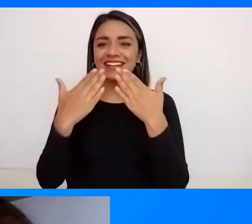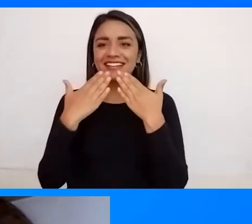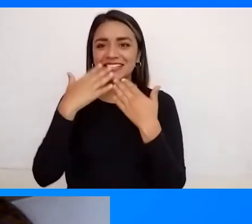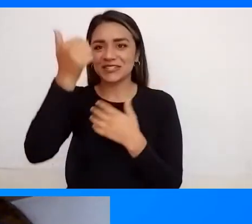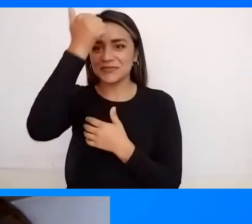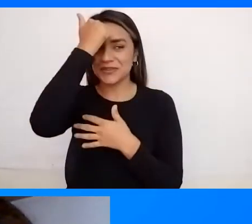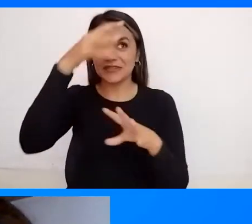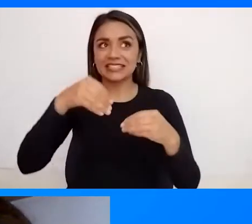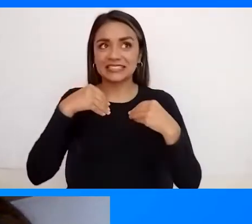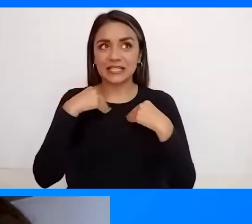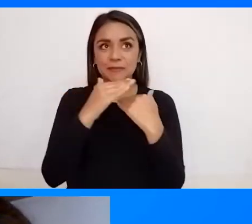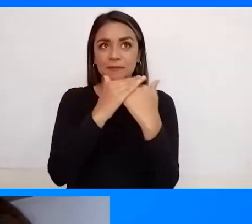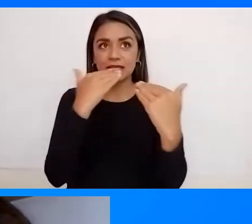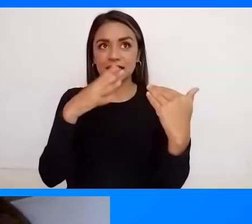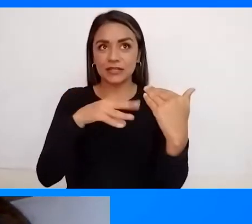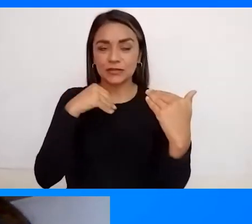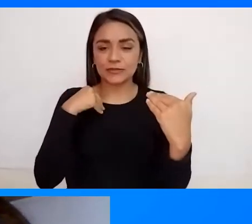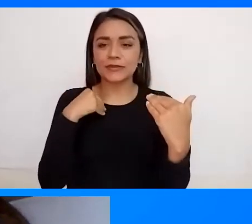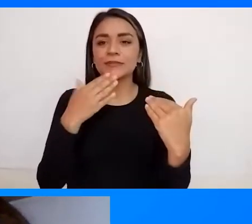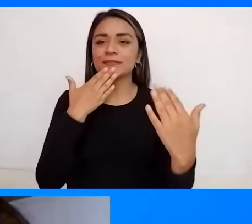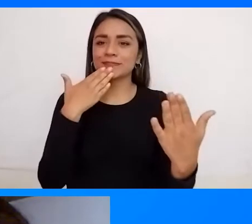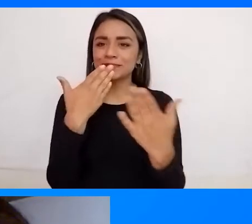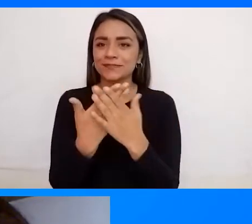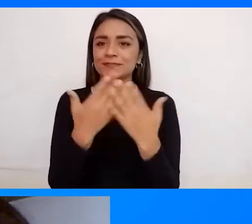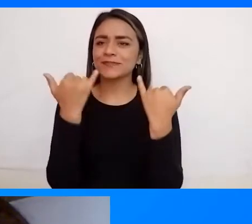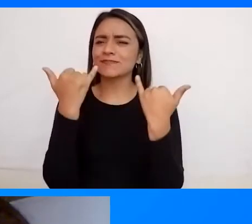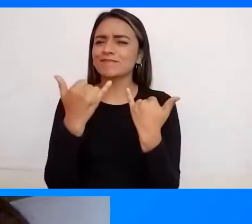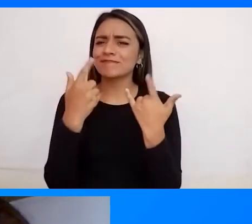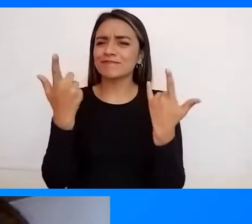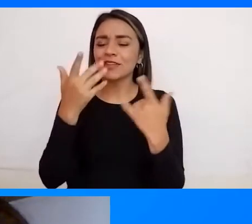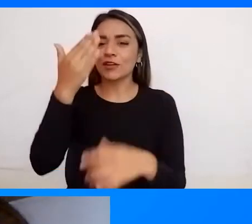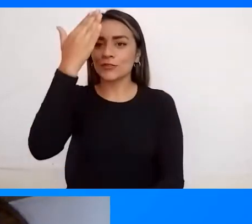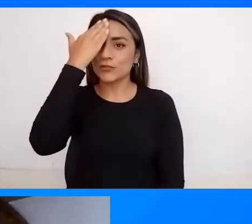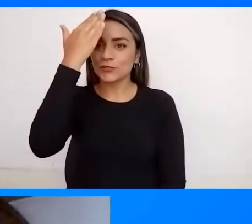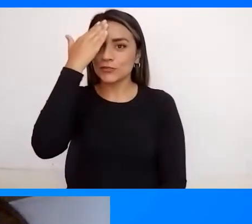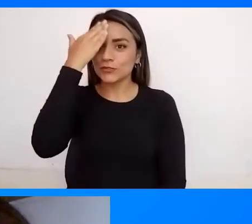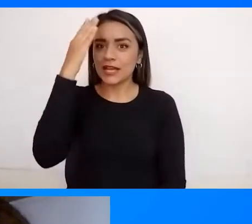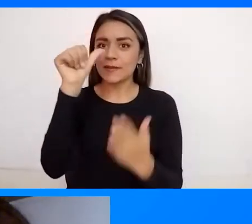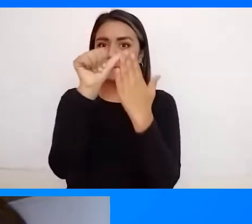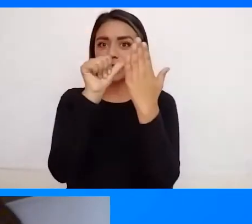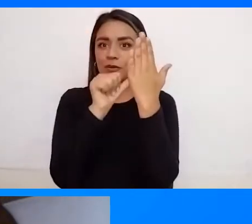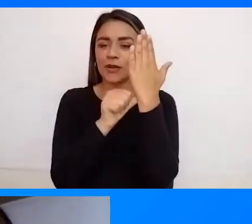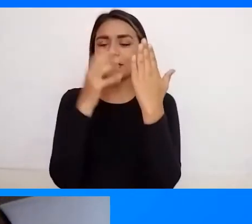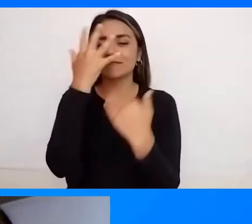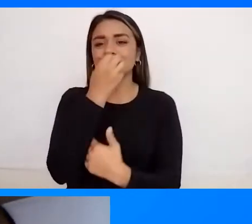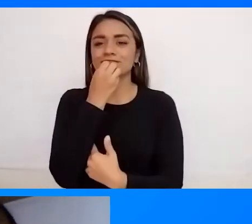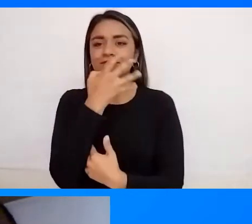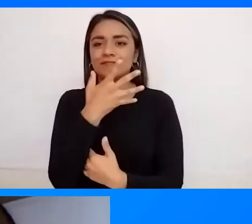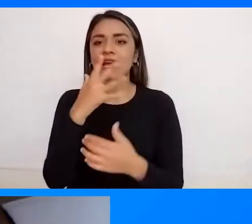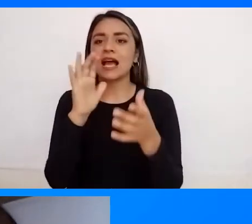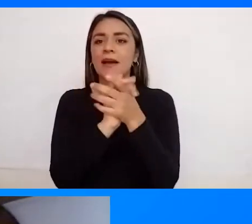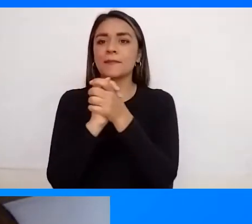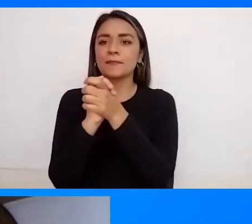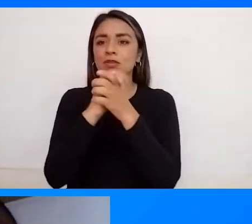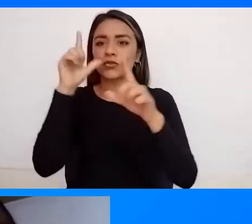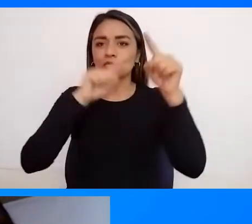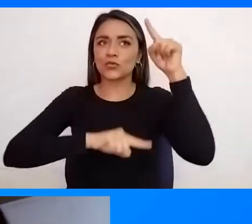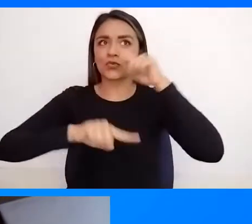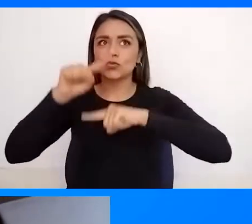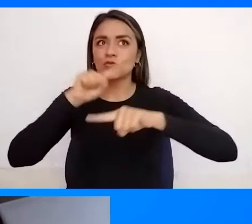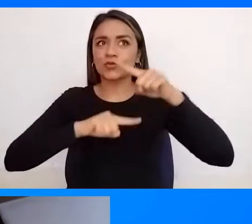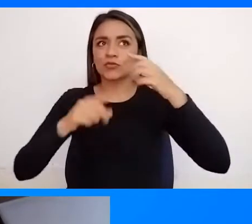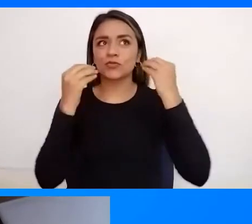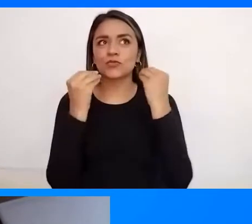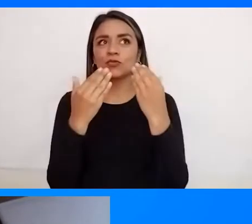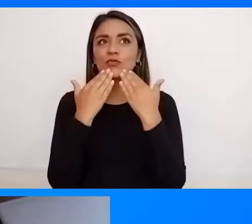aceptar esta invitación Tú que más que nadie conoces este programa tan lindo Que es Colegios Amigos del Turismo Muchas gracias